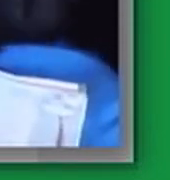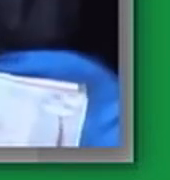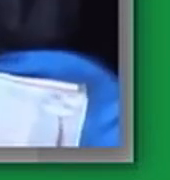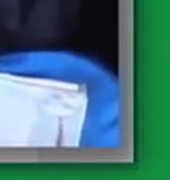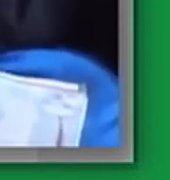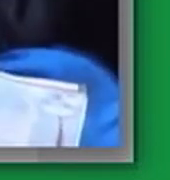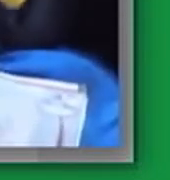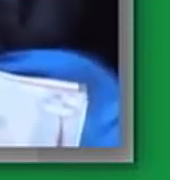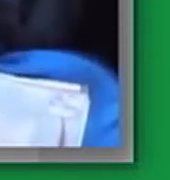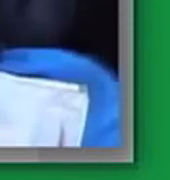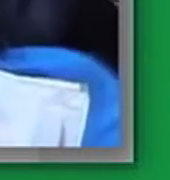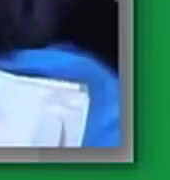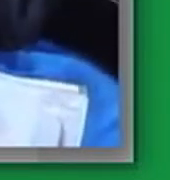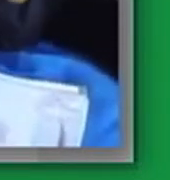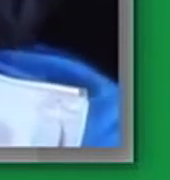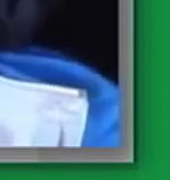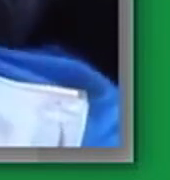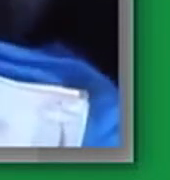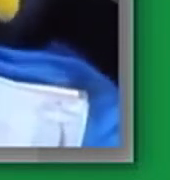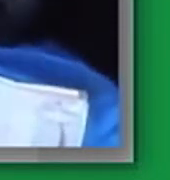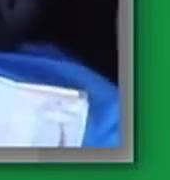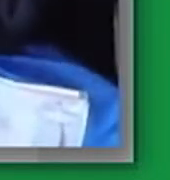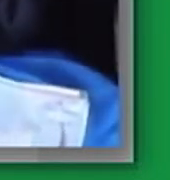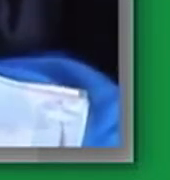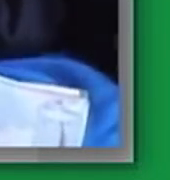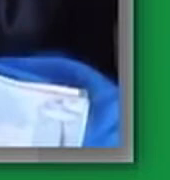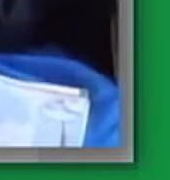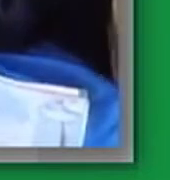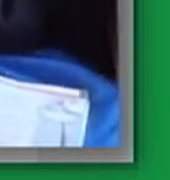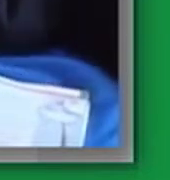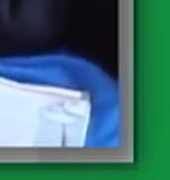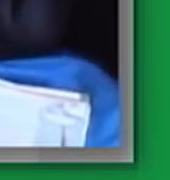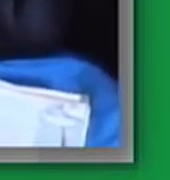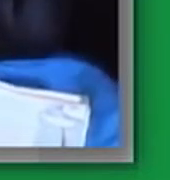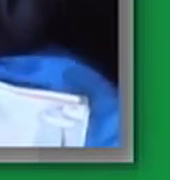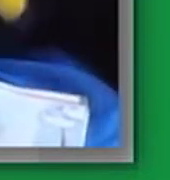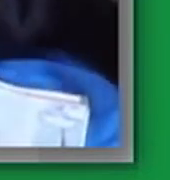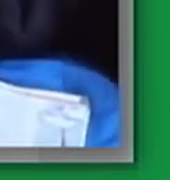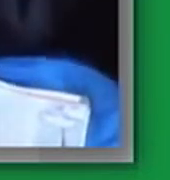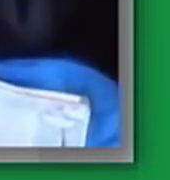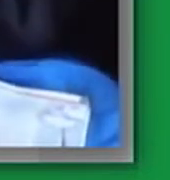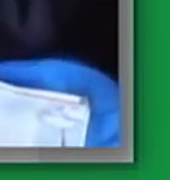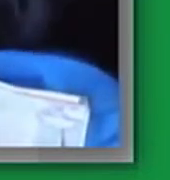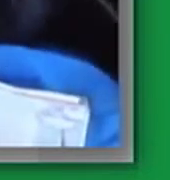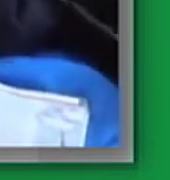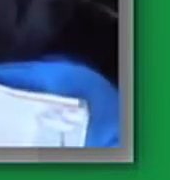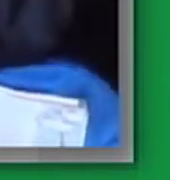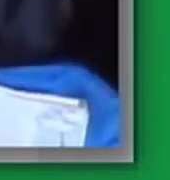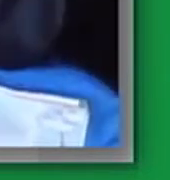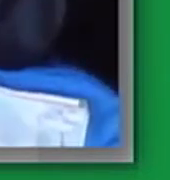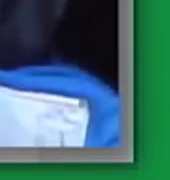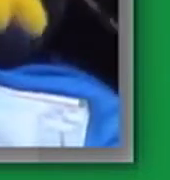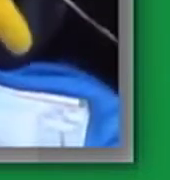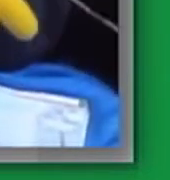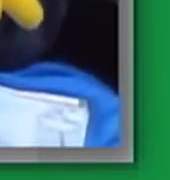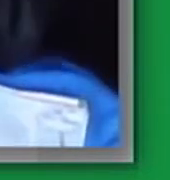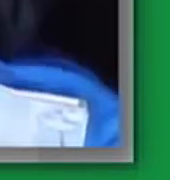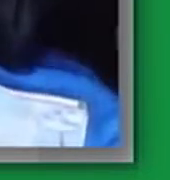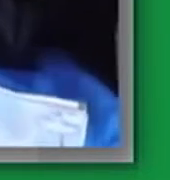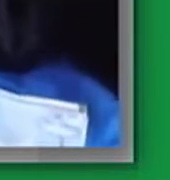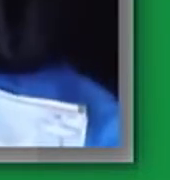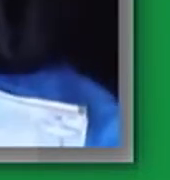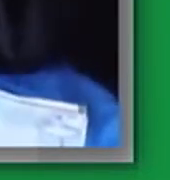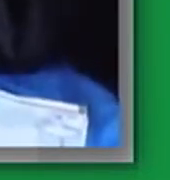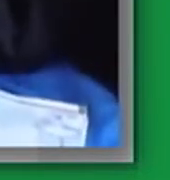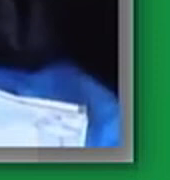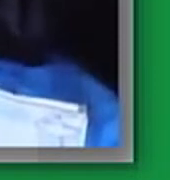un día las siete hermosas mariposas bailaban y bailaban la amarilla al saltar a una rama se hirió en una de sus alas